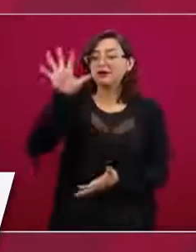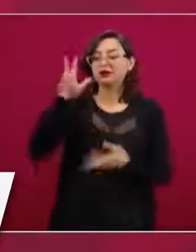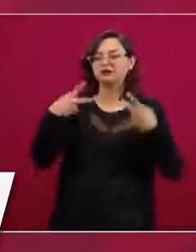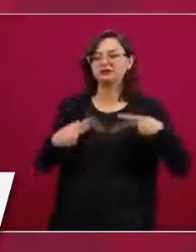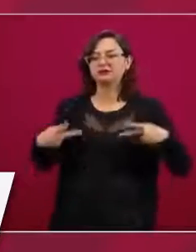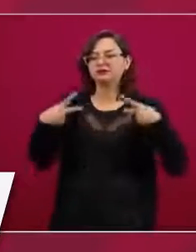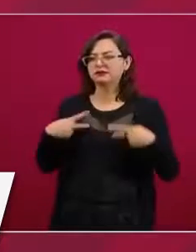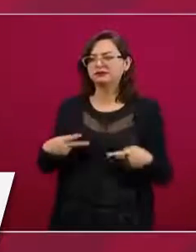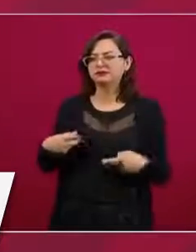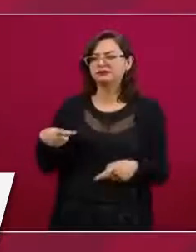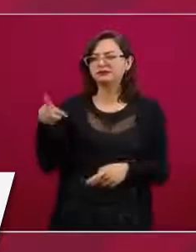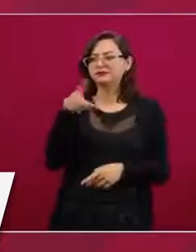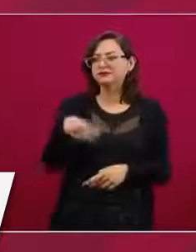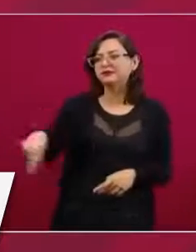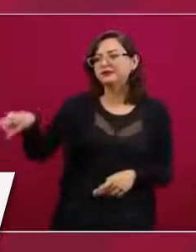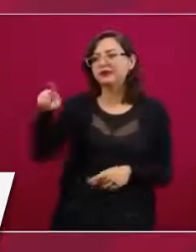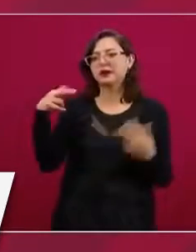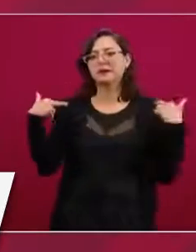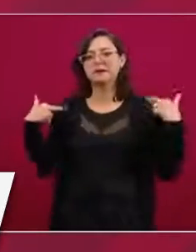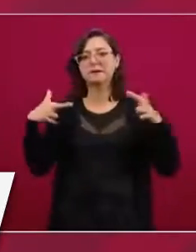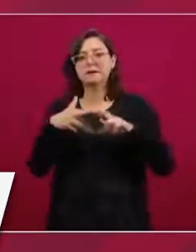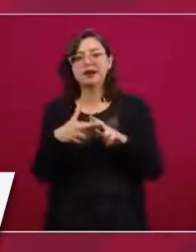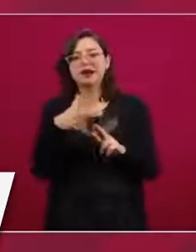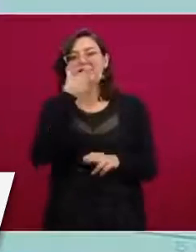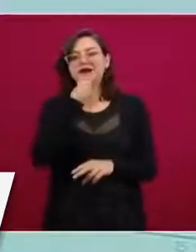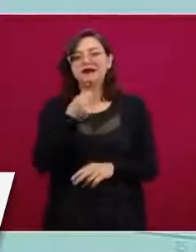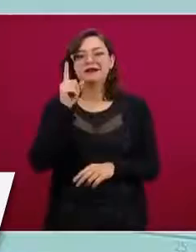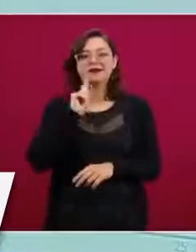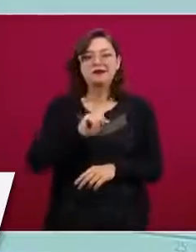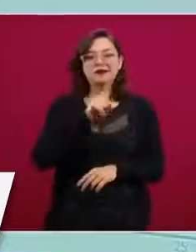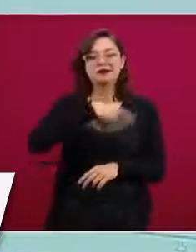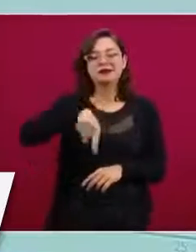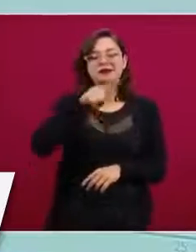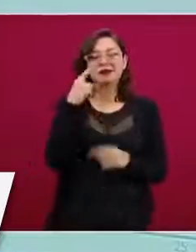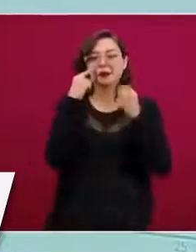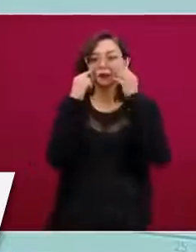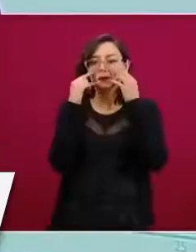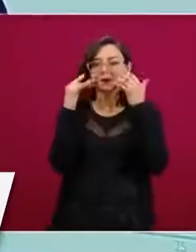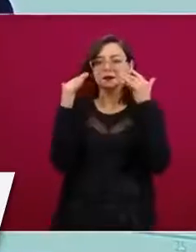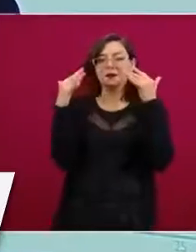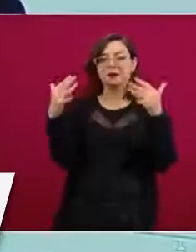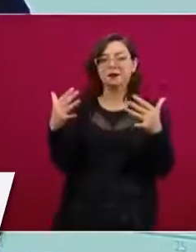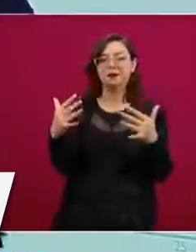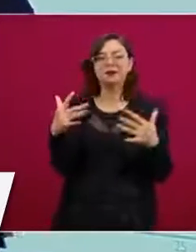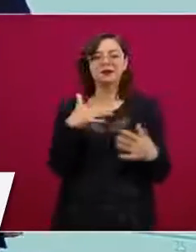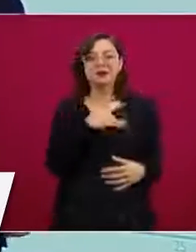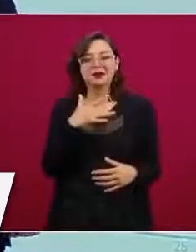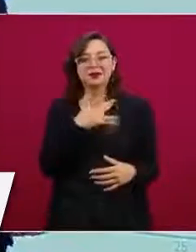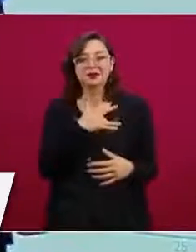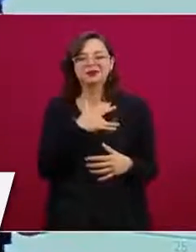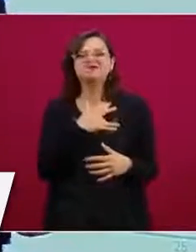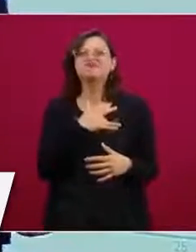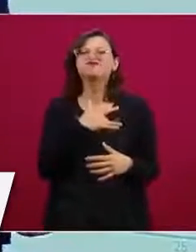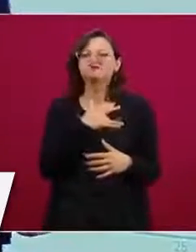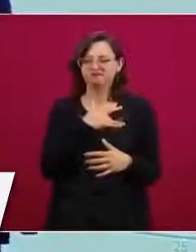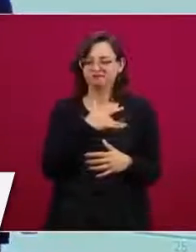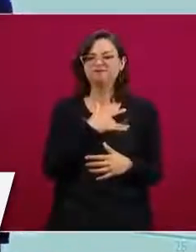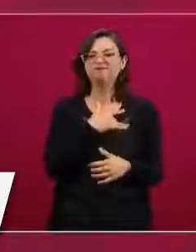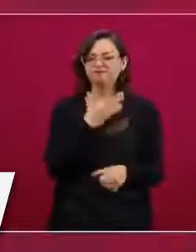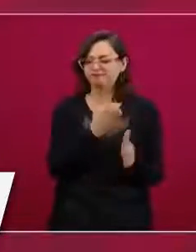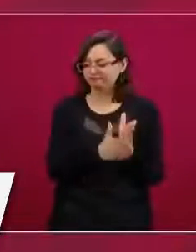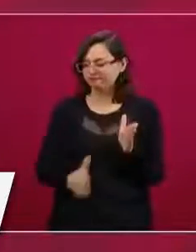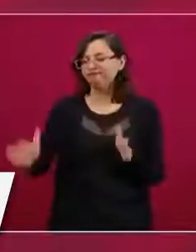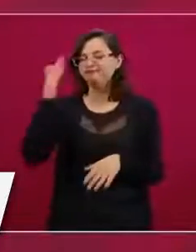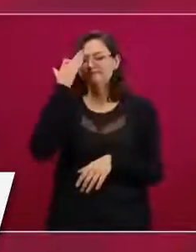percibo los ojos brillosos de las maestras mexicanas, hasta aquí escucho el latir fuerte el corazón de los maestros diciendo vamos a aprovechar